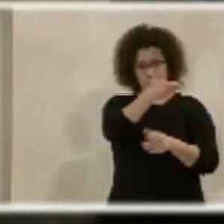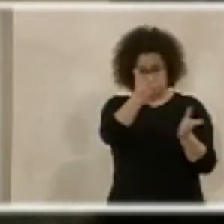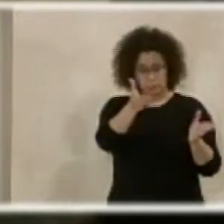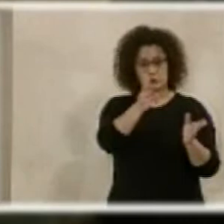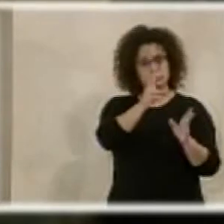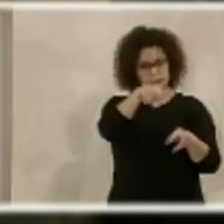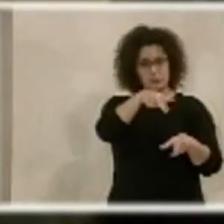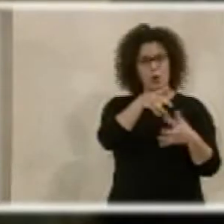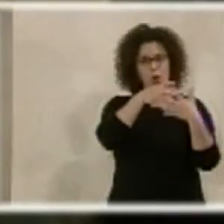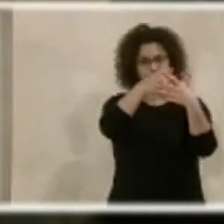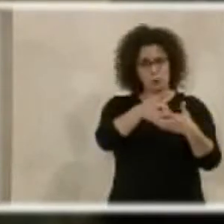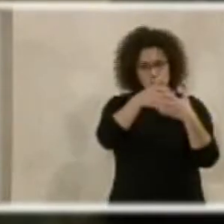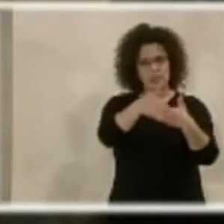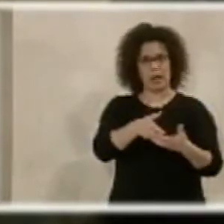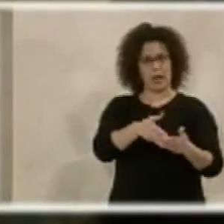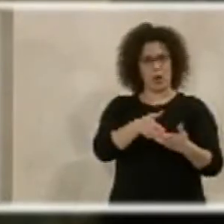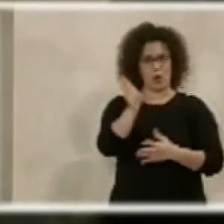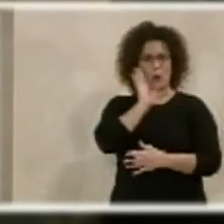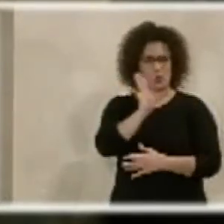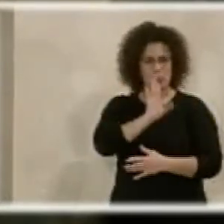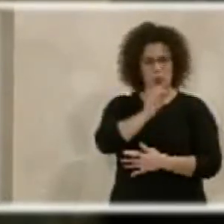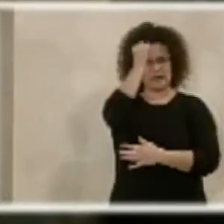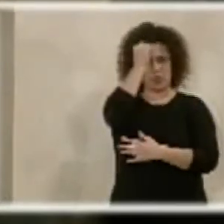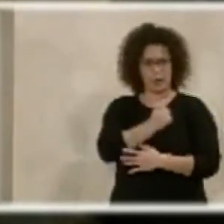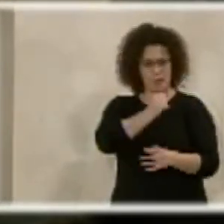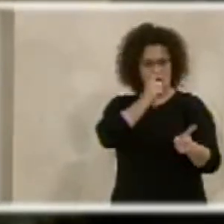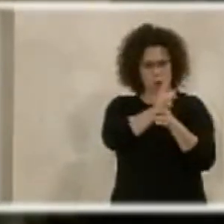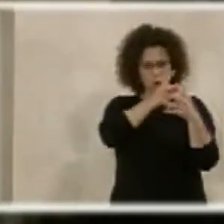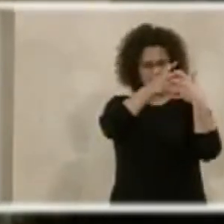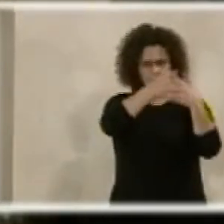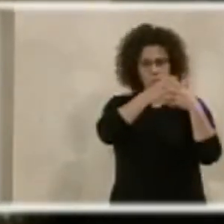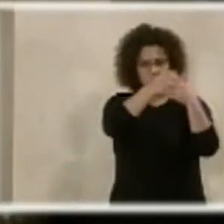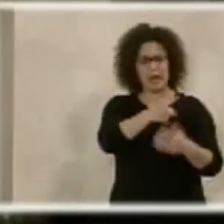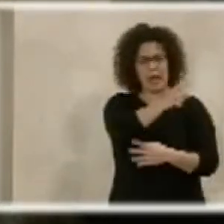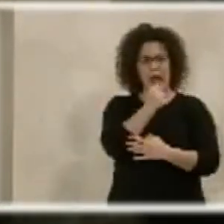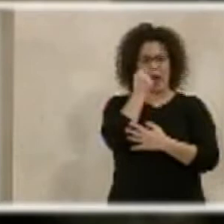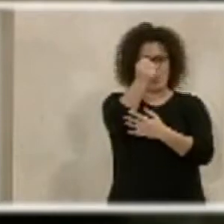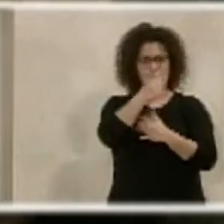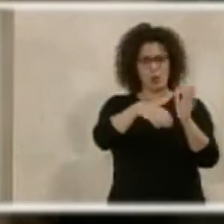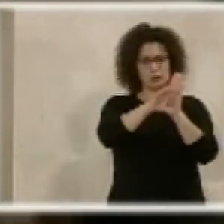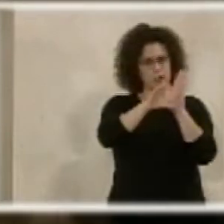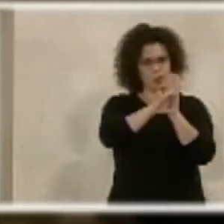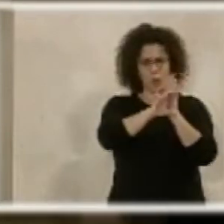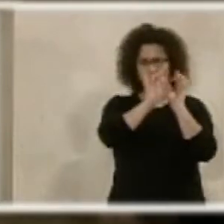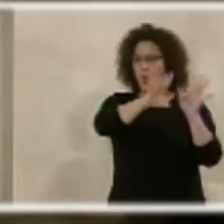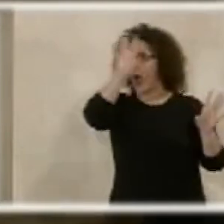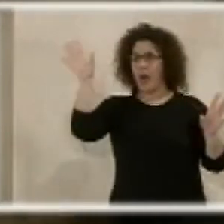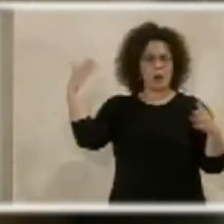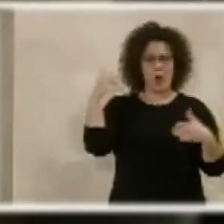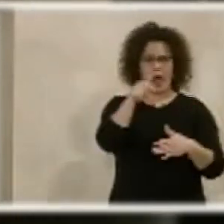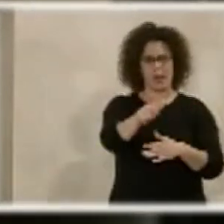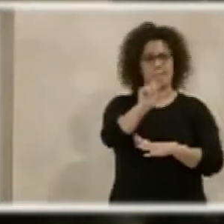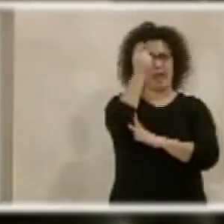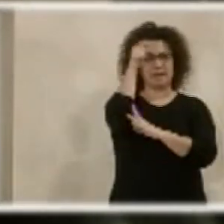señores que lucháis contra la corrupción y contra el terrorismo, que habéis defendido la Constitución como nadie y que